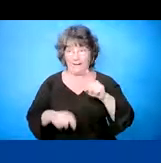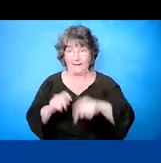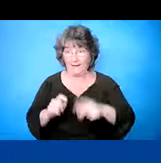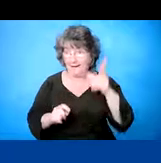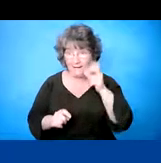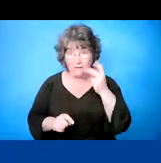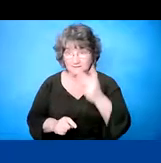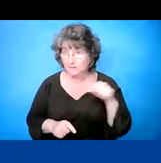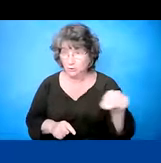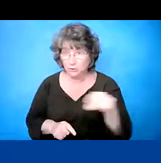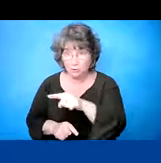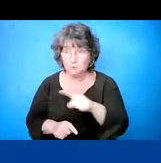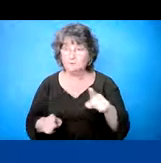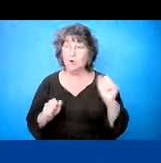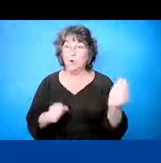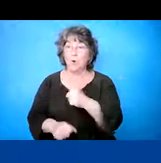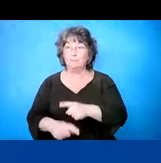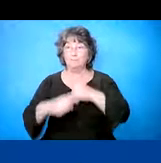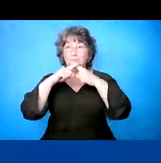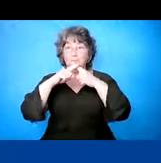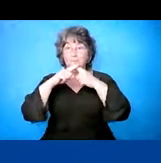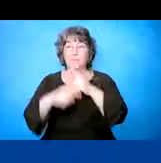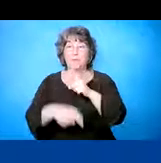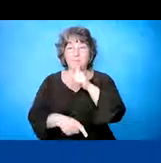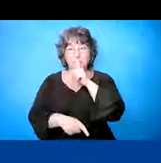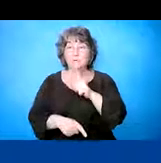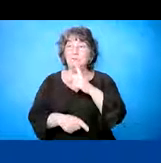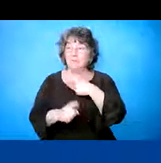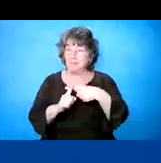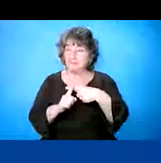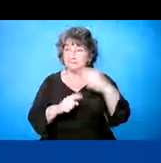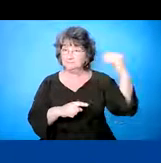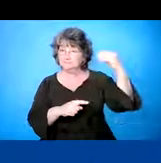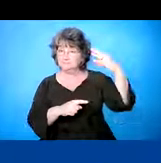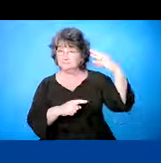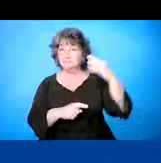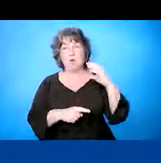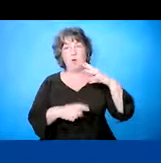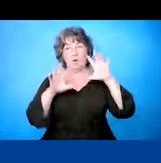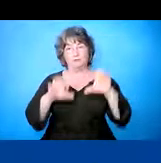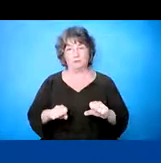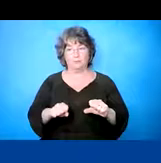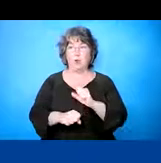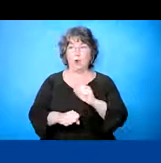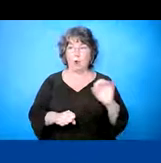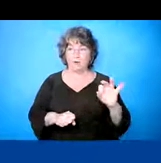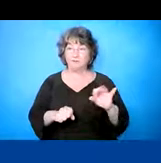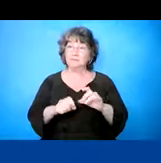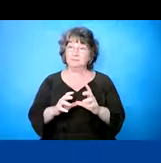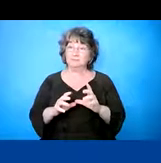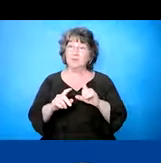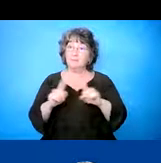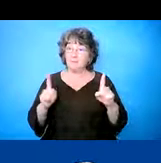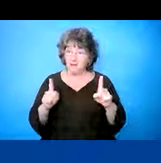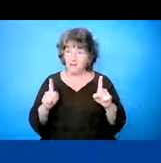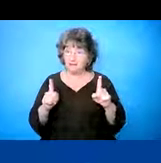pero nosotros no lo podemos ver y escuchar a ustedes y su cámara no está encendida ya no está activado para las personas que